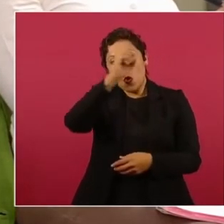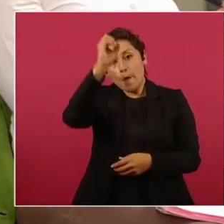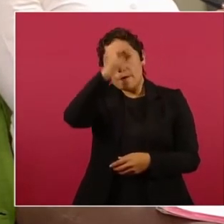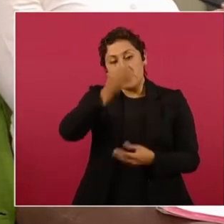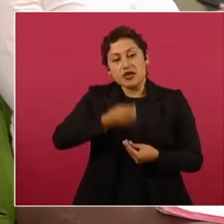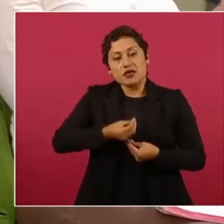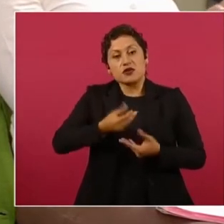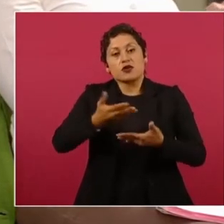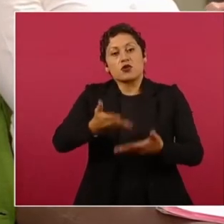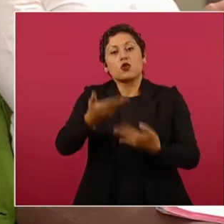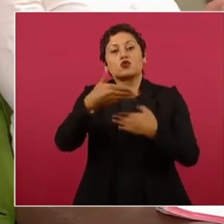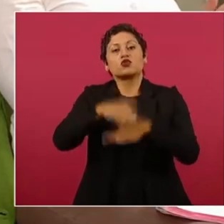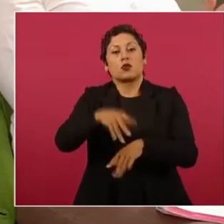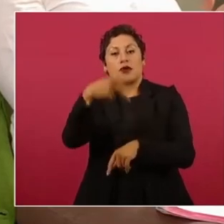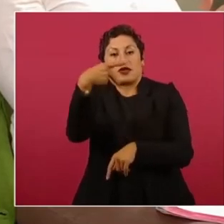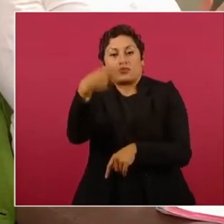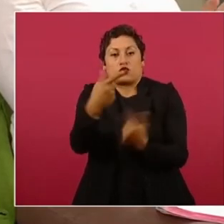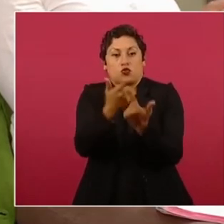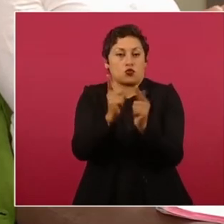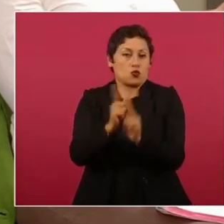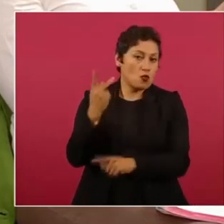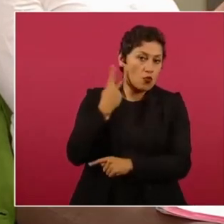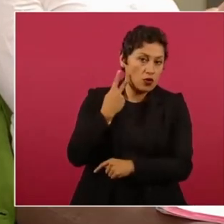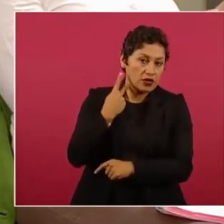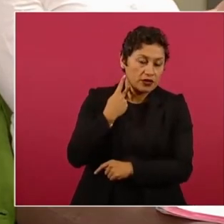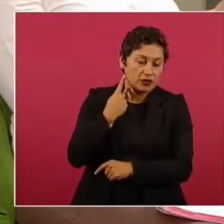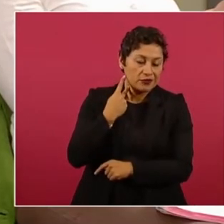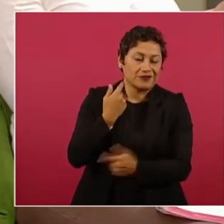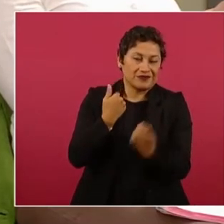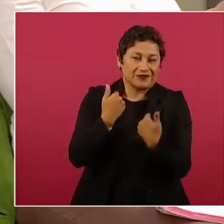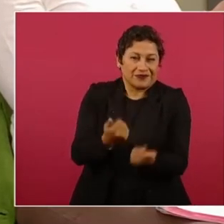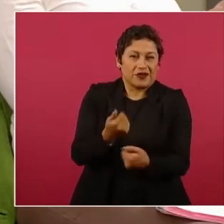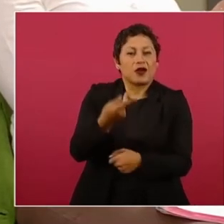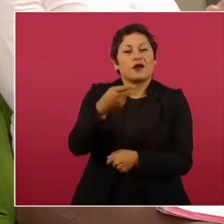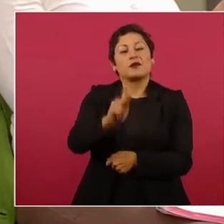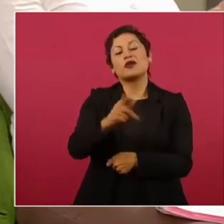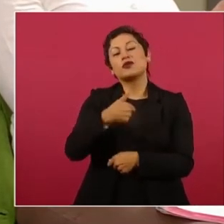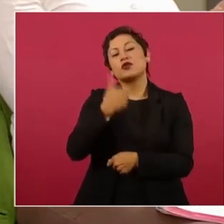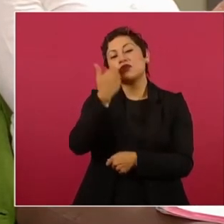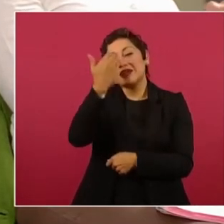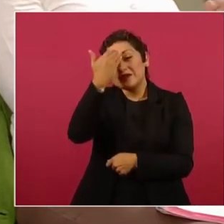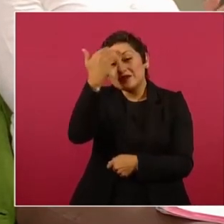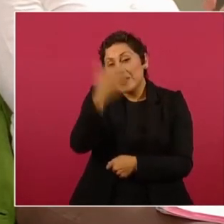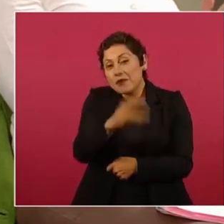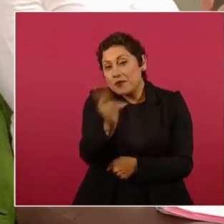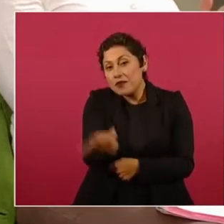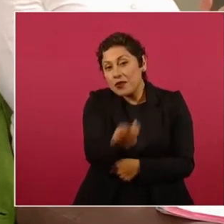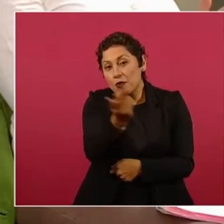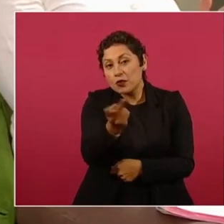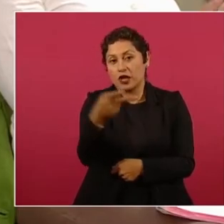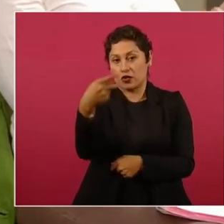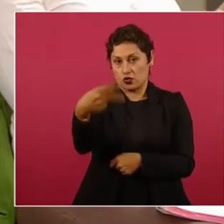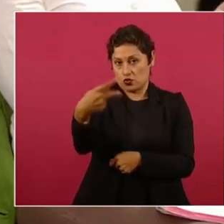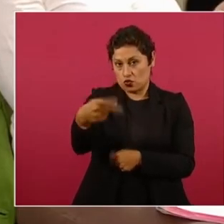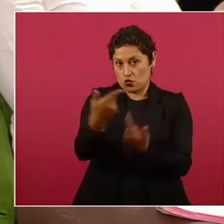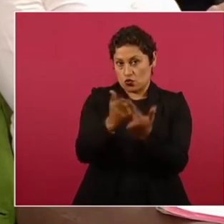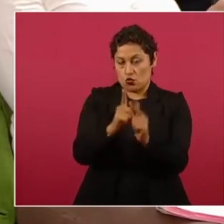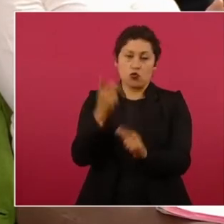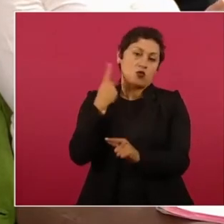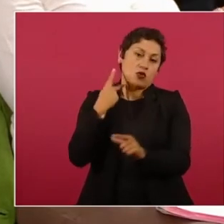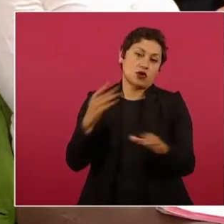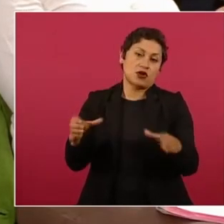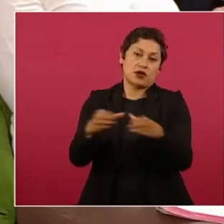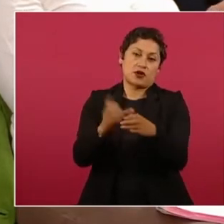su partido, pero yo quisiera preguntarle como militante, ¿cuál sería su opinión en torno a estos